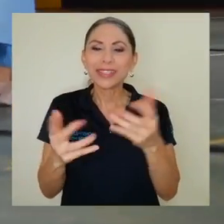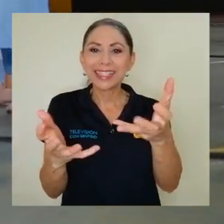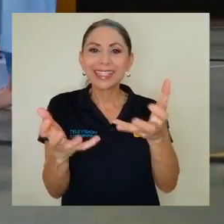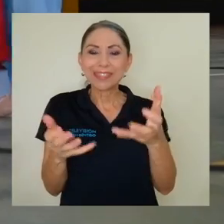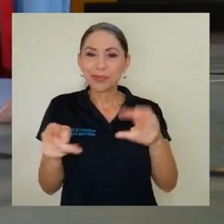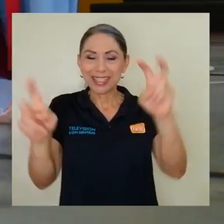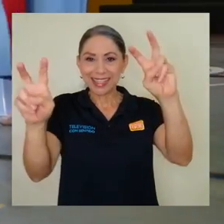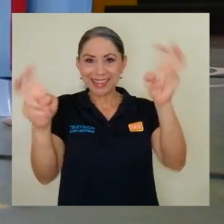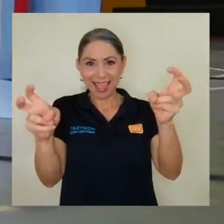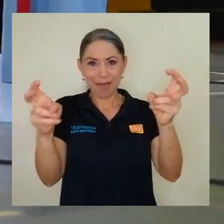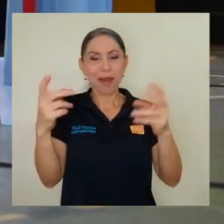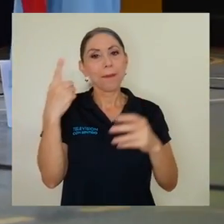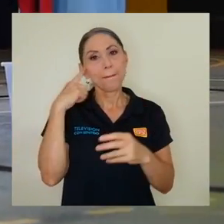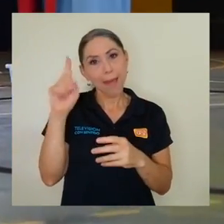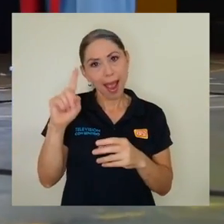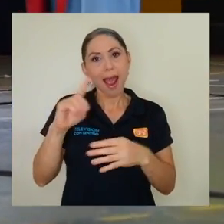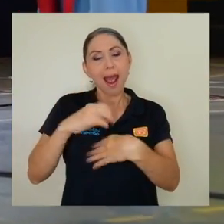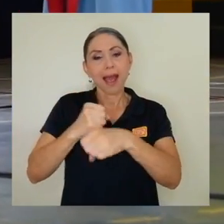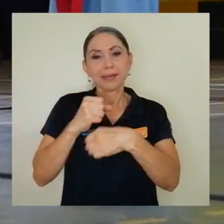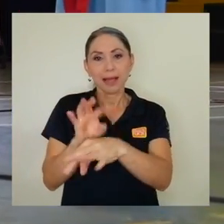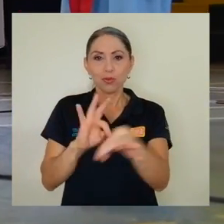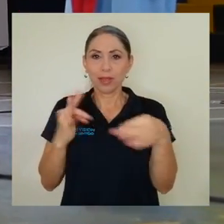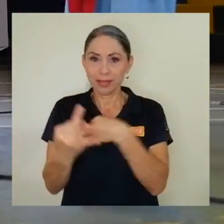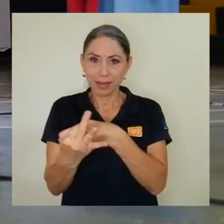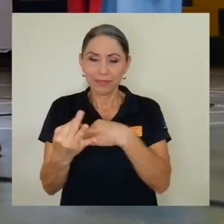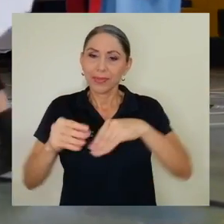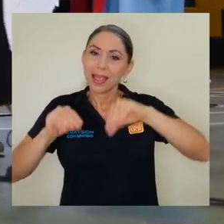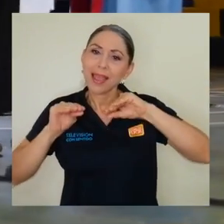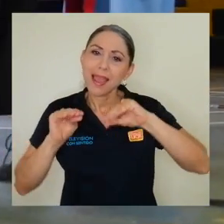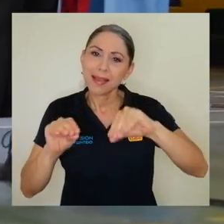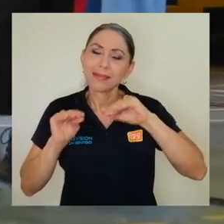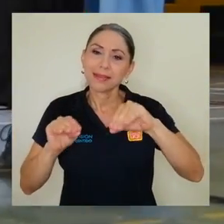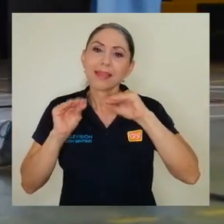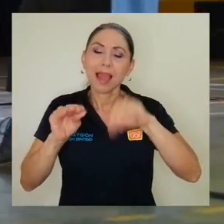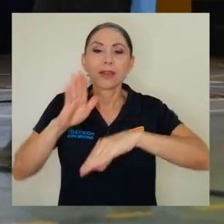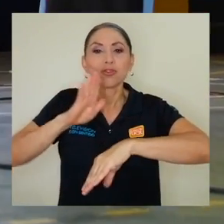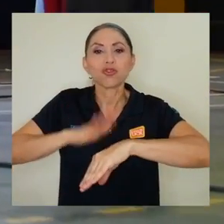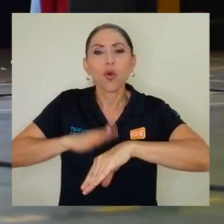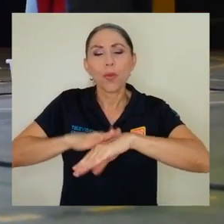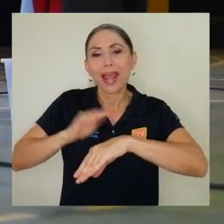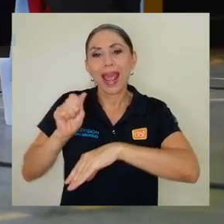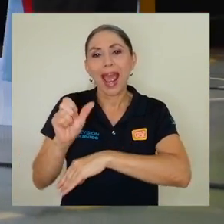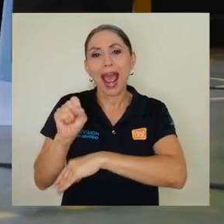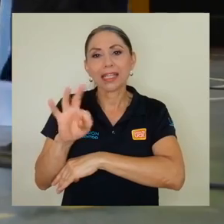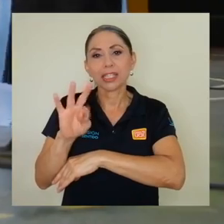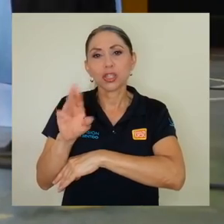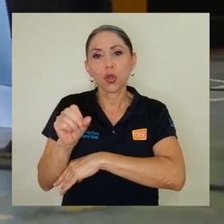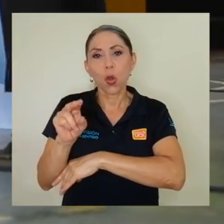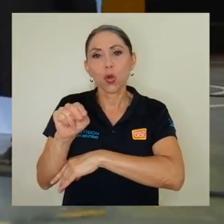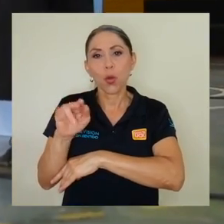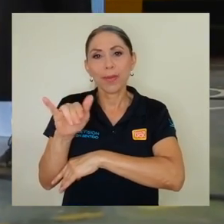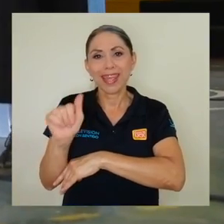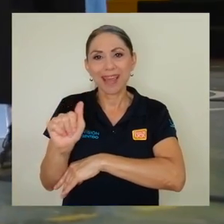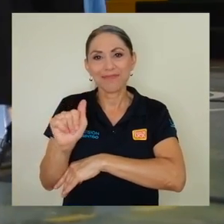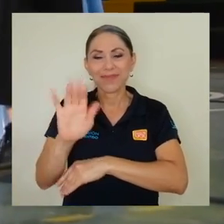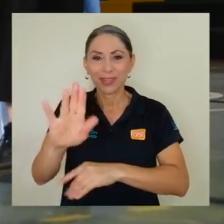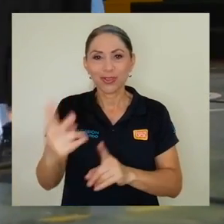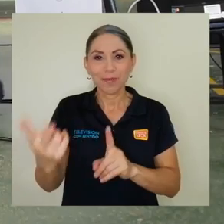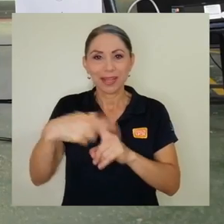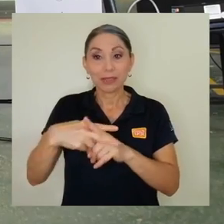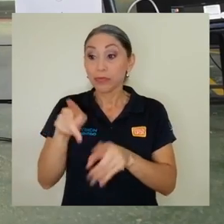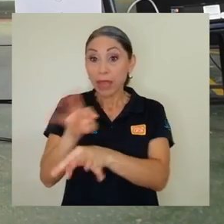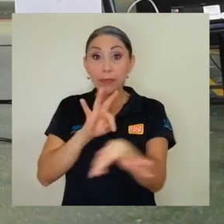tomar este tema para así desarrollar un taller y enseñar sobre lo que sería la astronomía y sus aplicaciones.